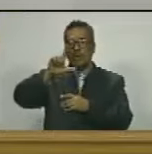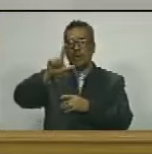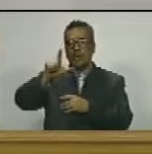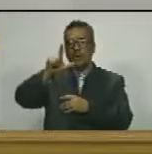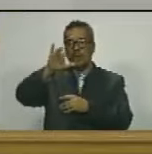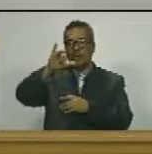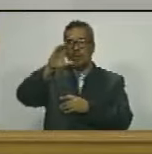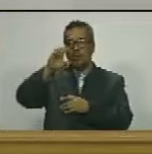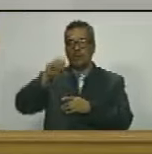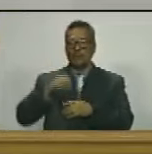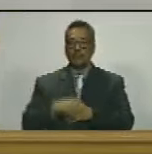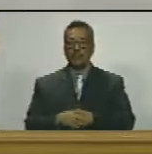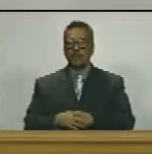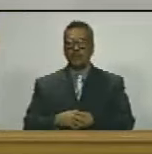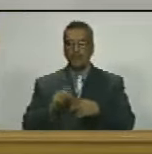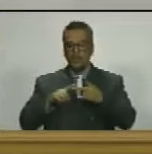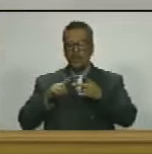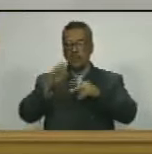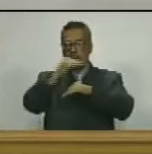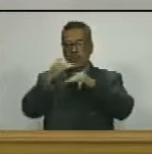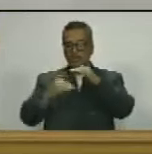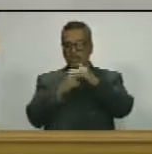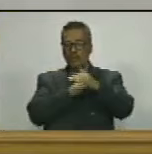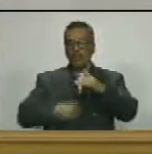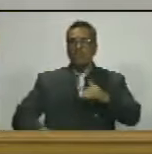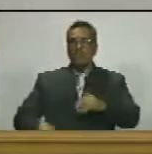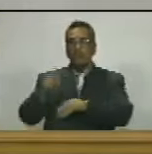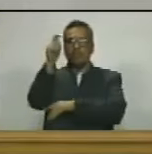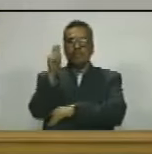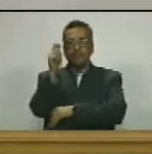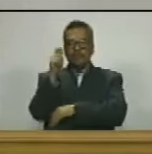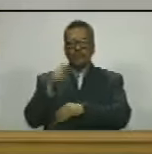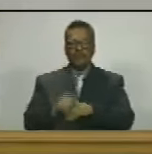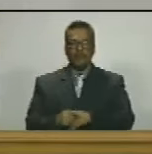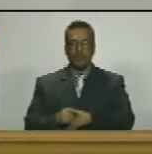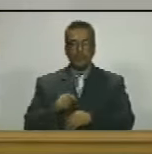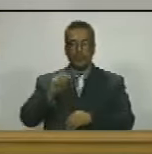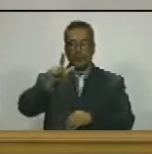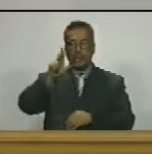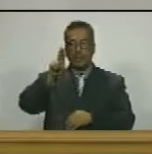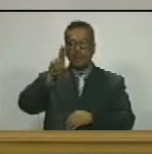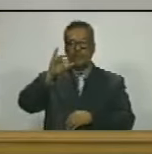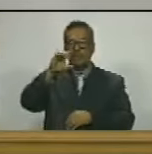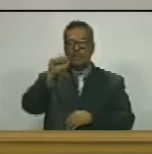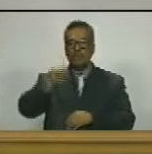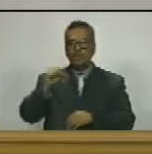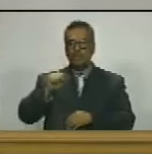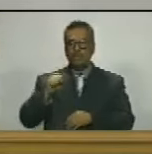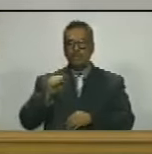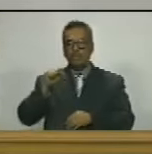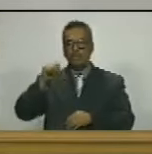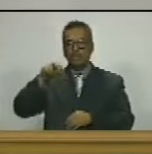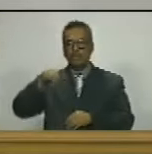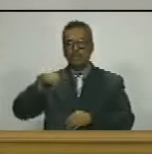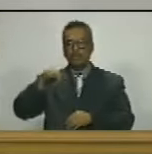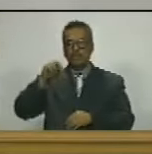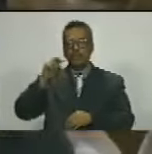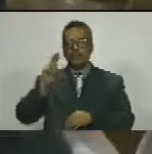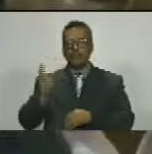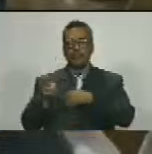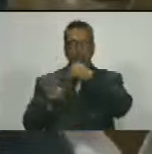serrano carpio segundo vicepresidente diputado luis eduardo abdel martínez hidalgo